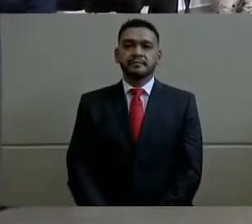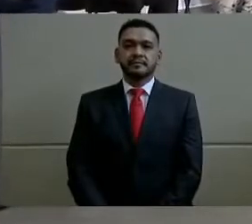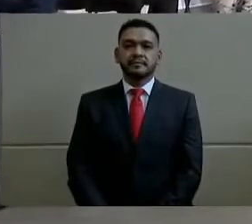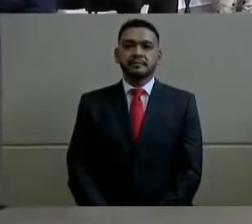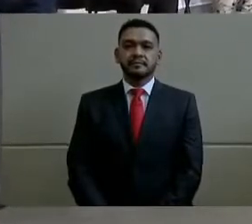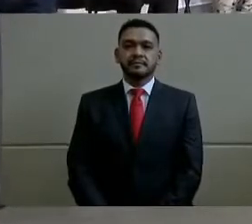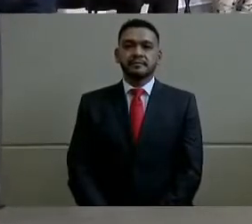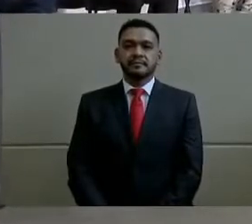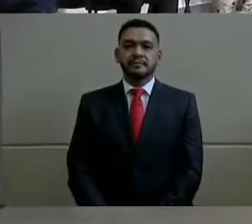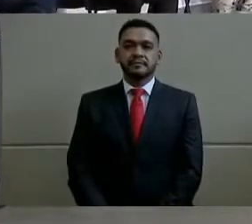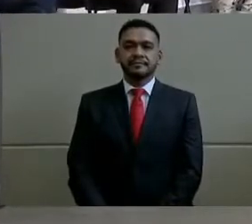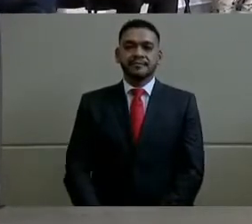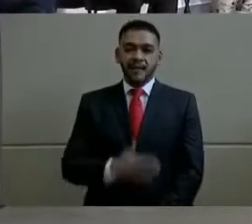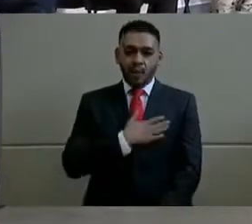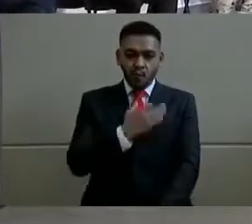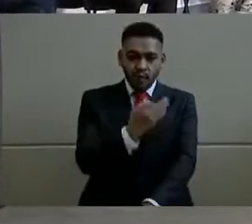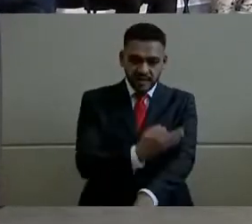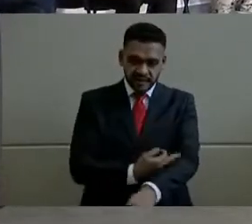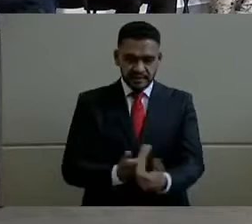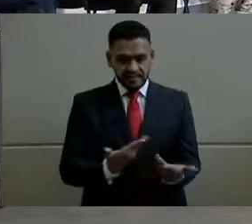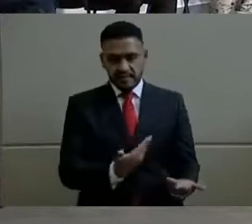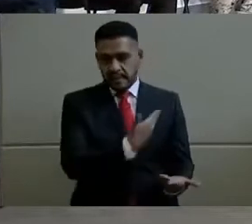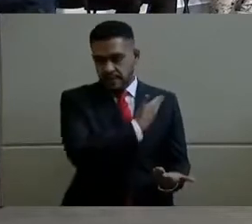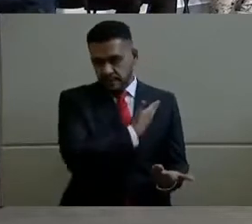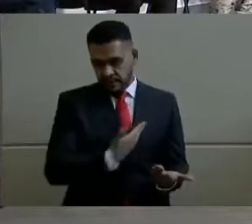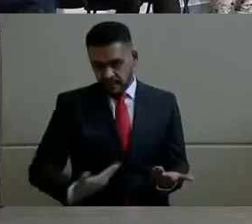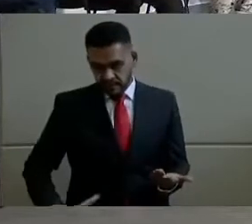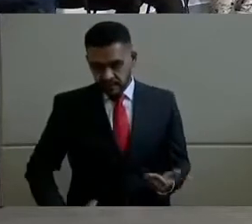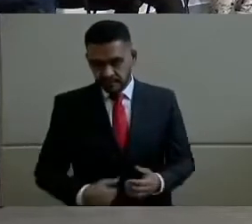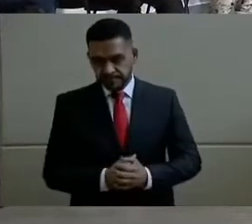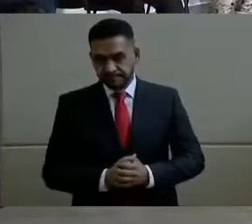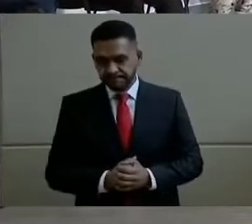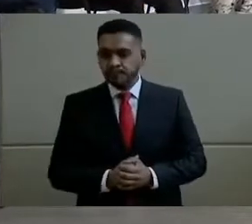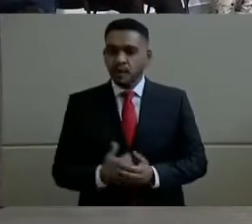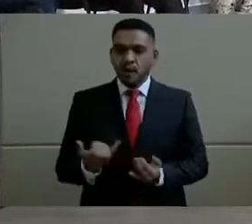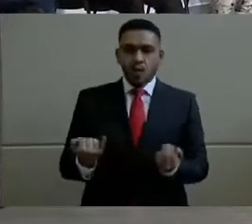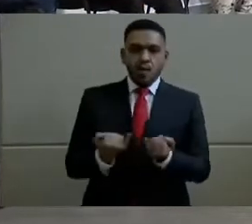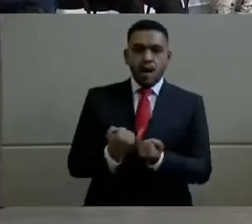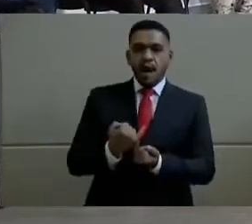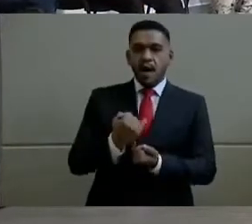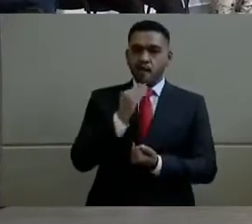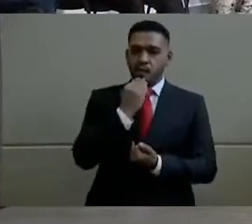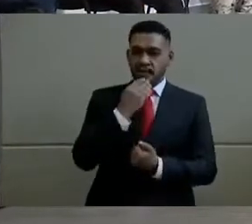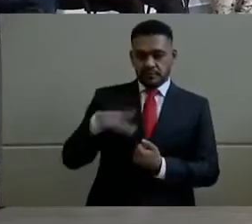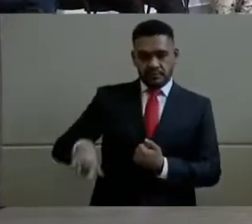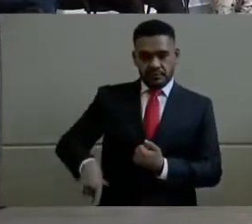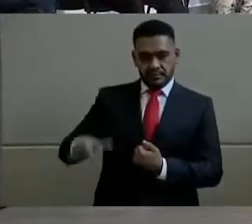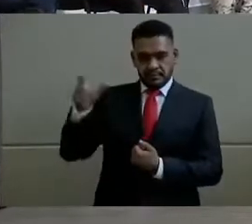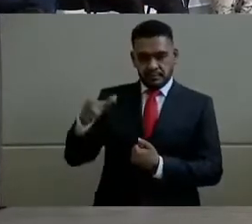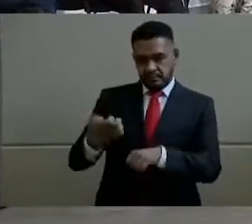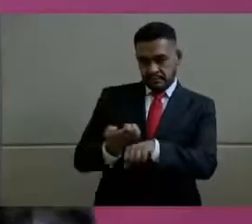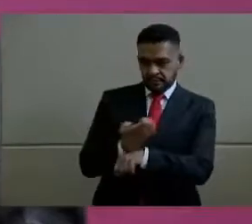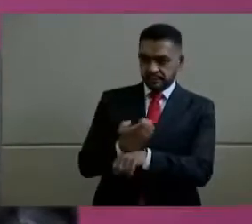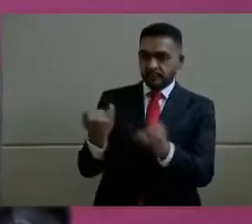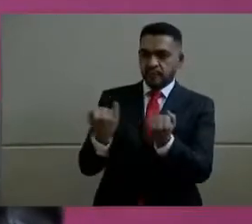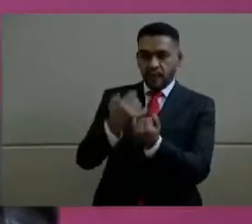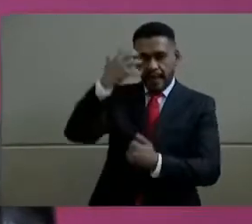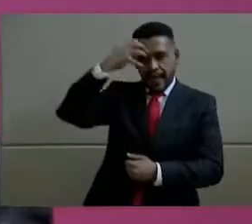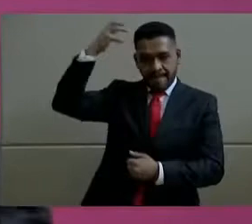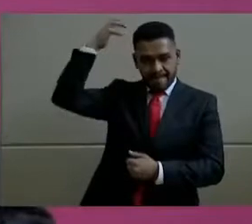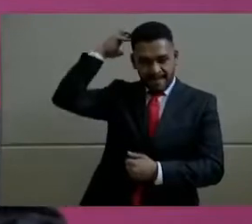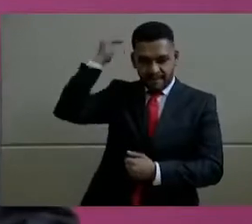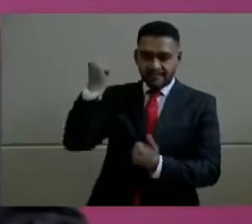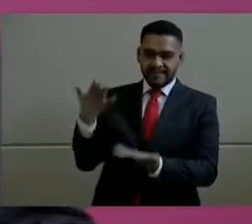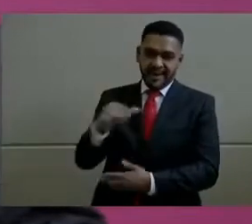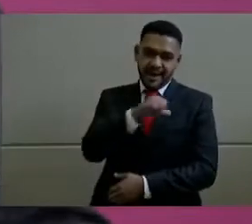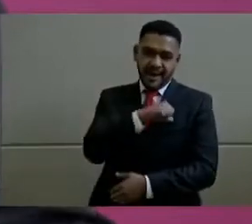Muy buenas tardes, señor presidente, Jaime Bonilla, gobernador del estado, Armando Ayala, alcalde